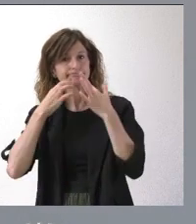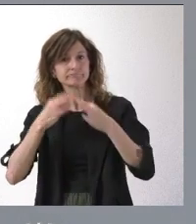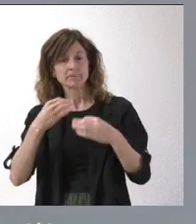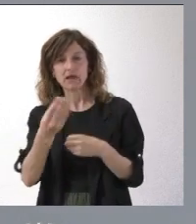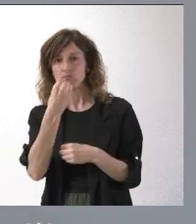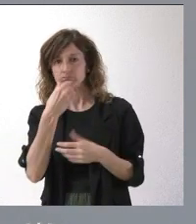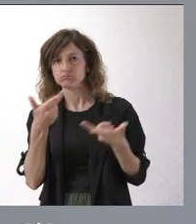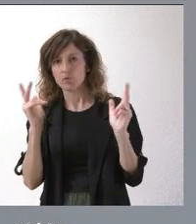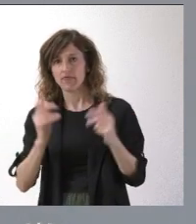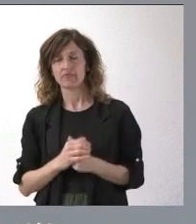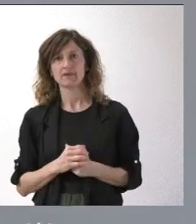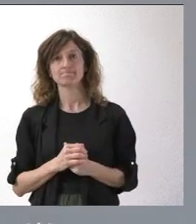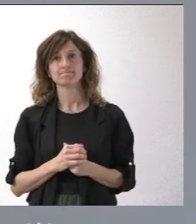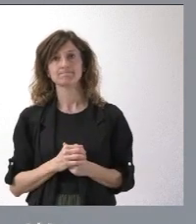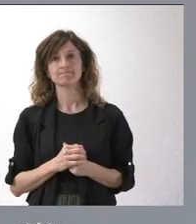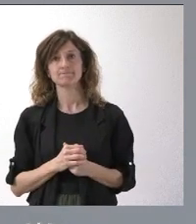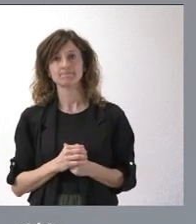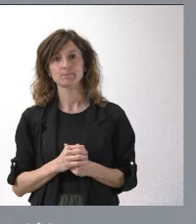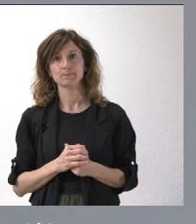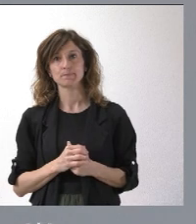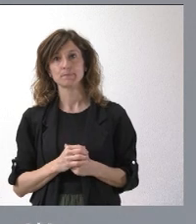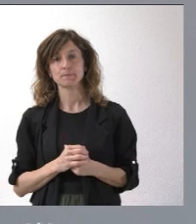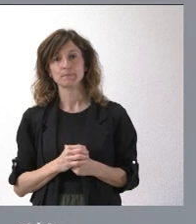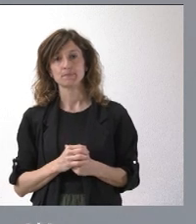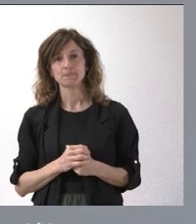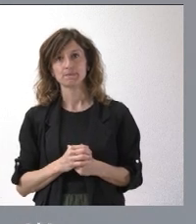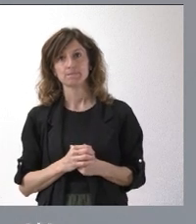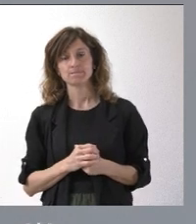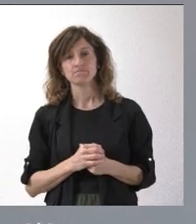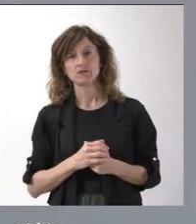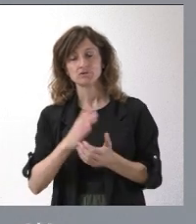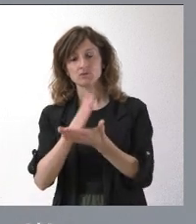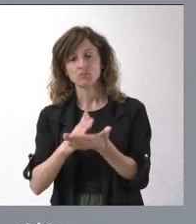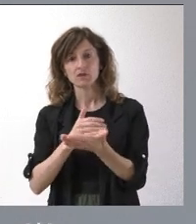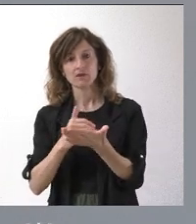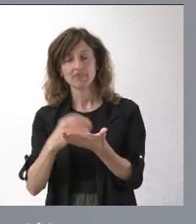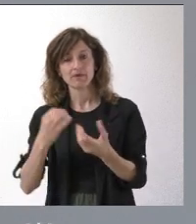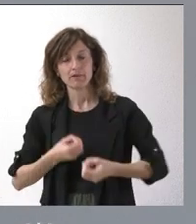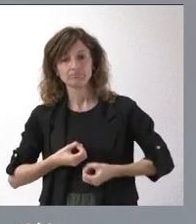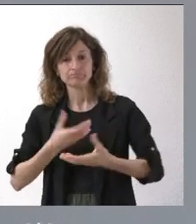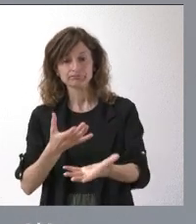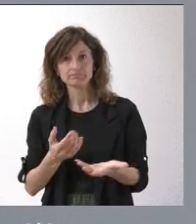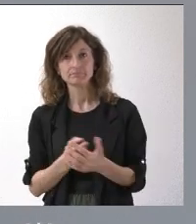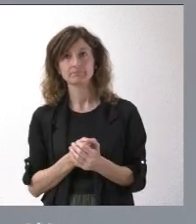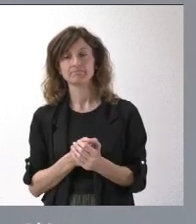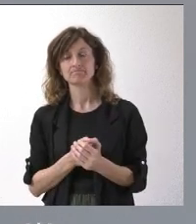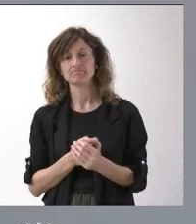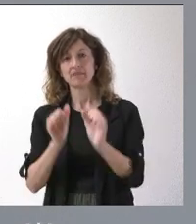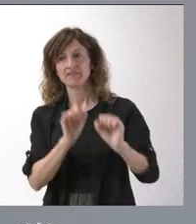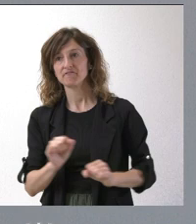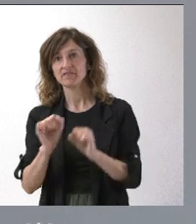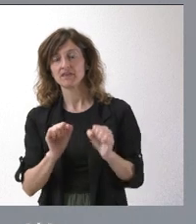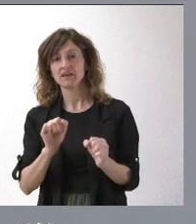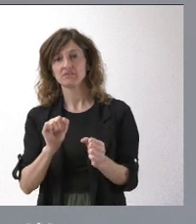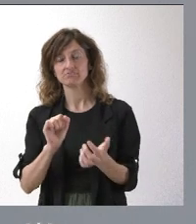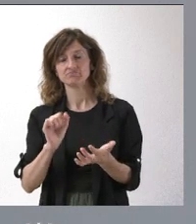consumo. Y que esto, que lo tengamos que decir las comunidades autónomas y que tengamos que las comunidades